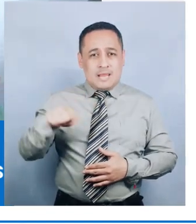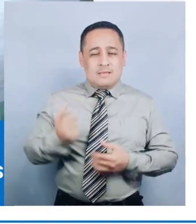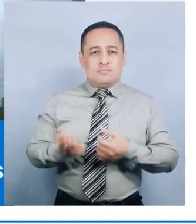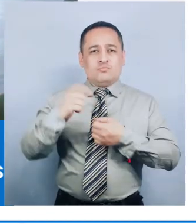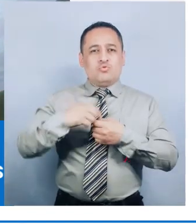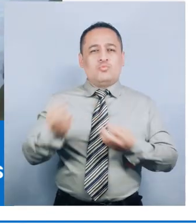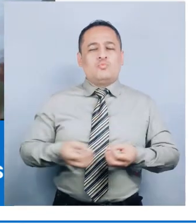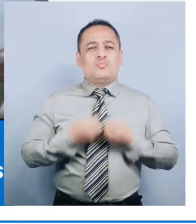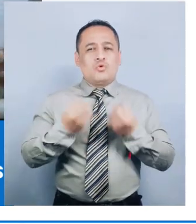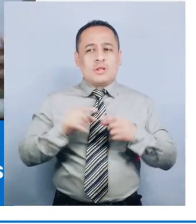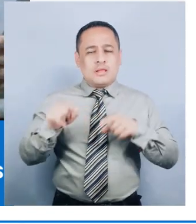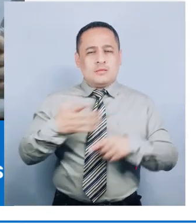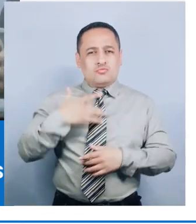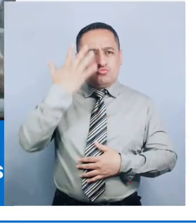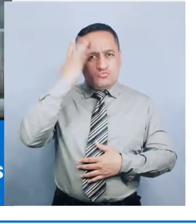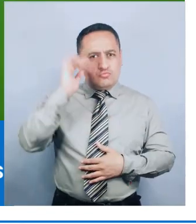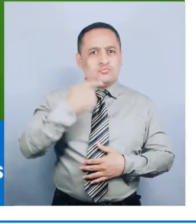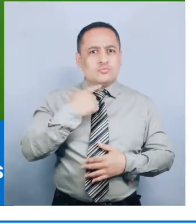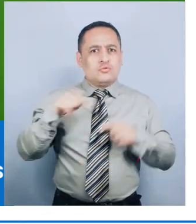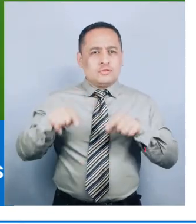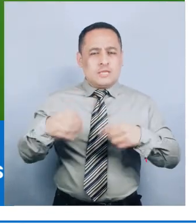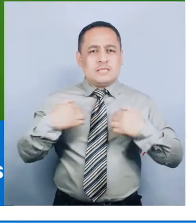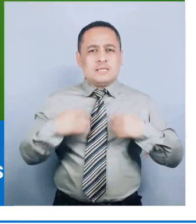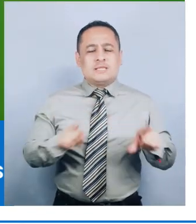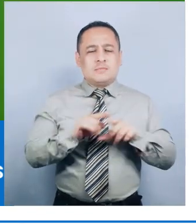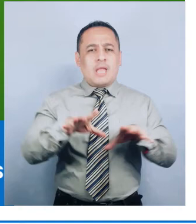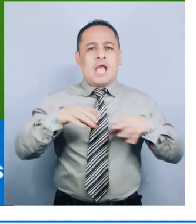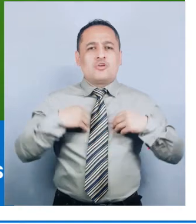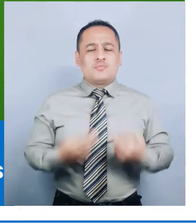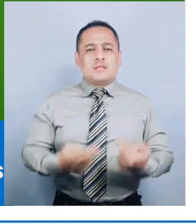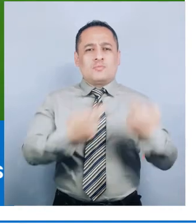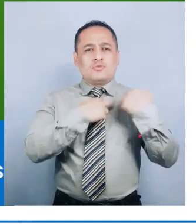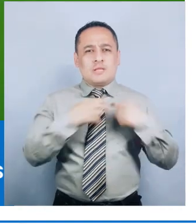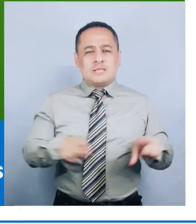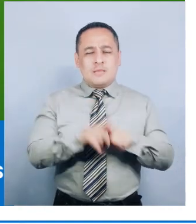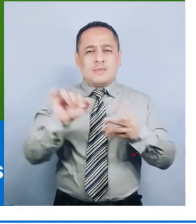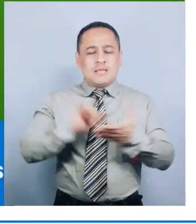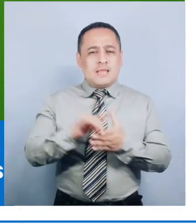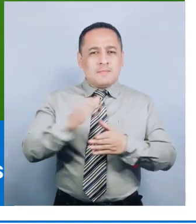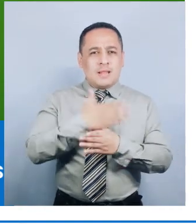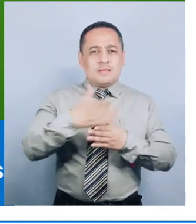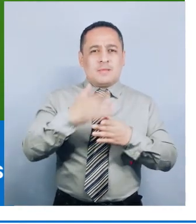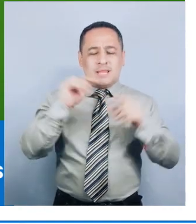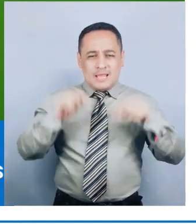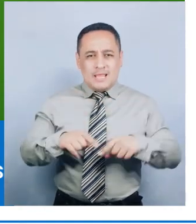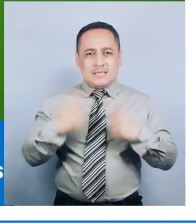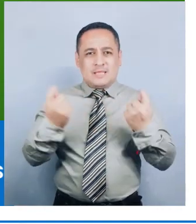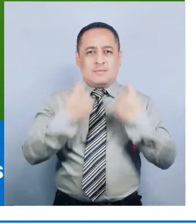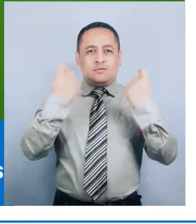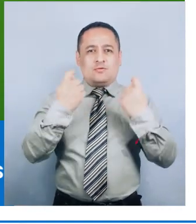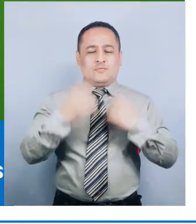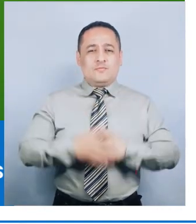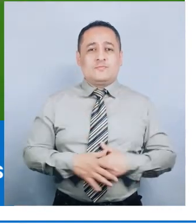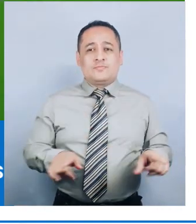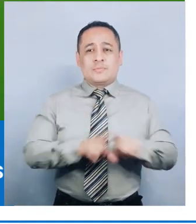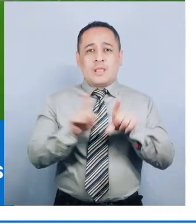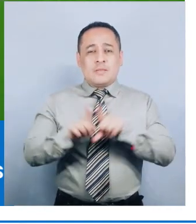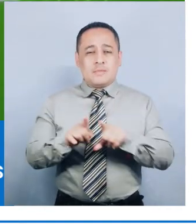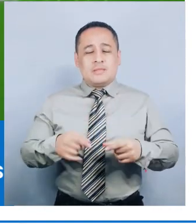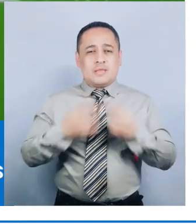García Fernández por el talento que ella tiene y asumir la responsabilidad de participar en este evento.